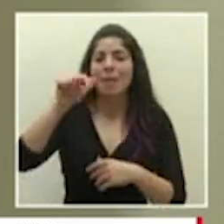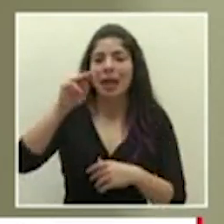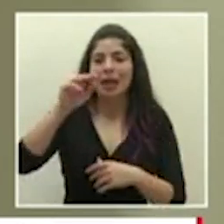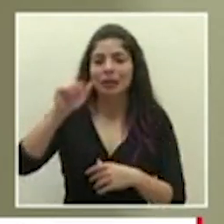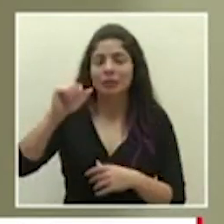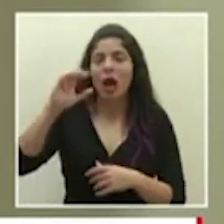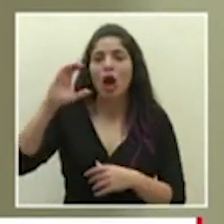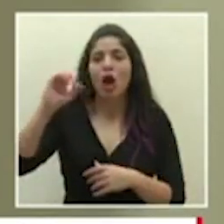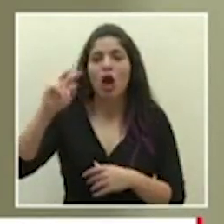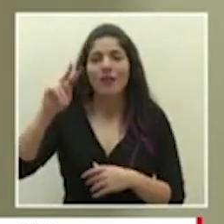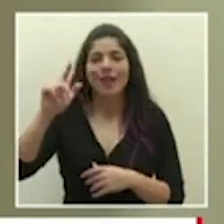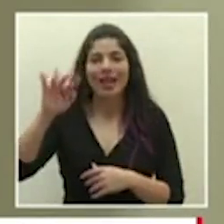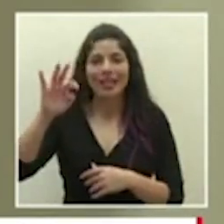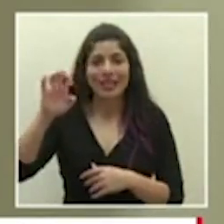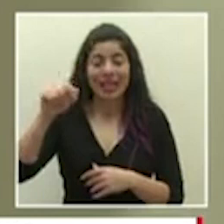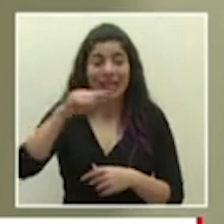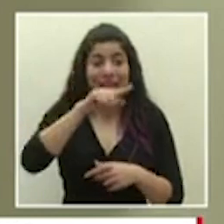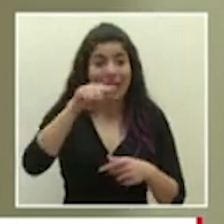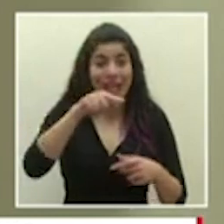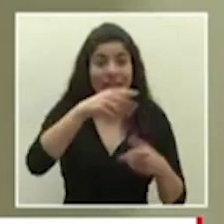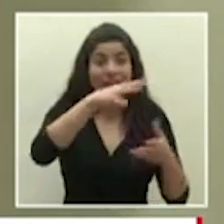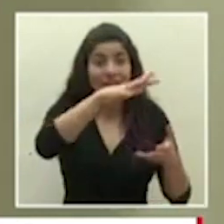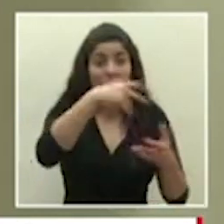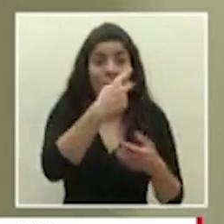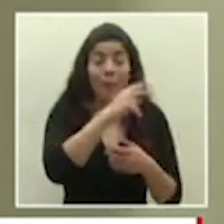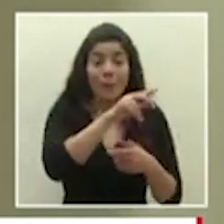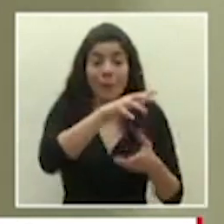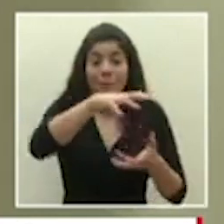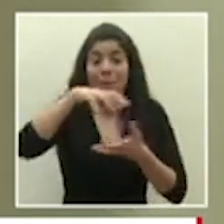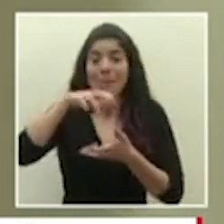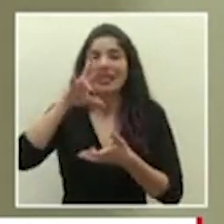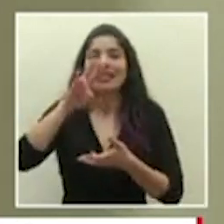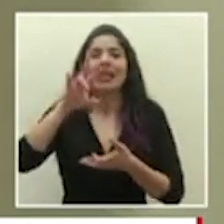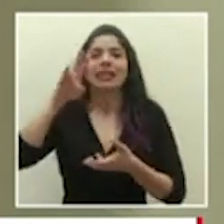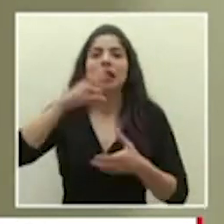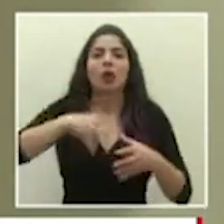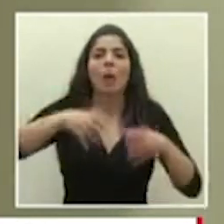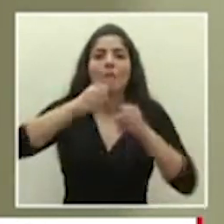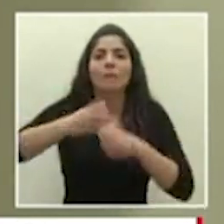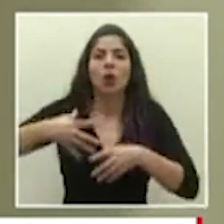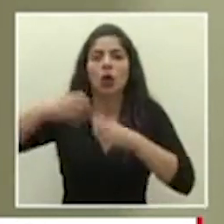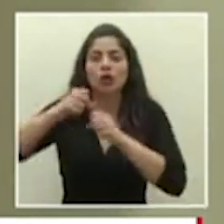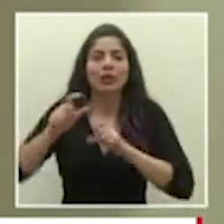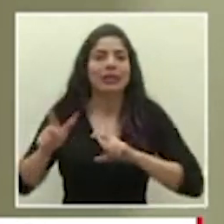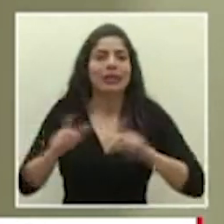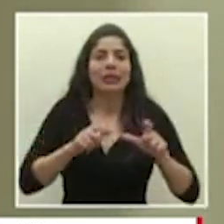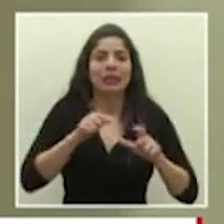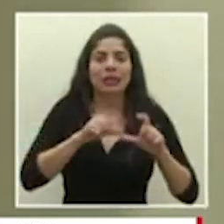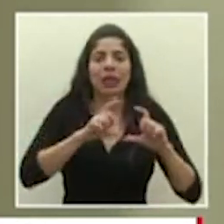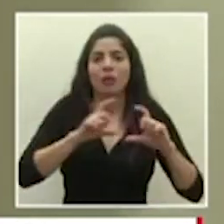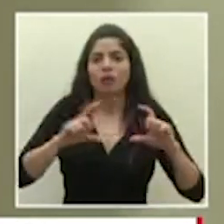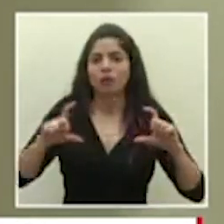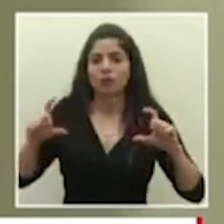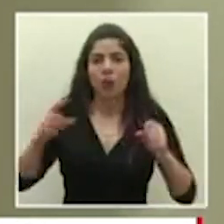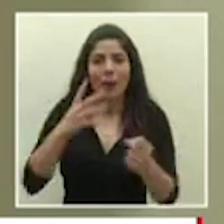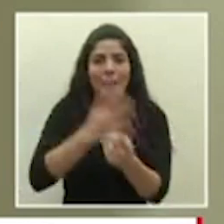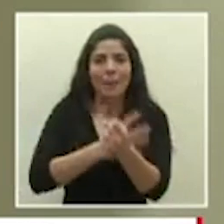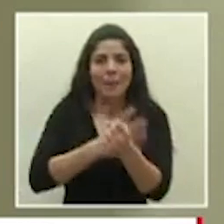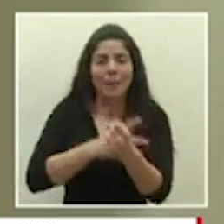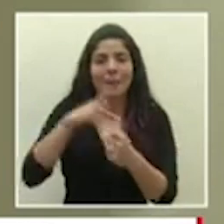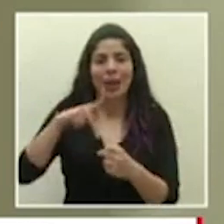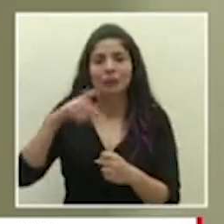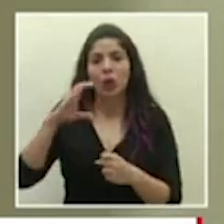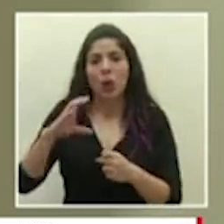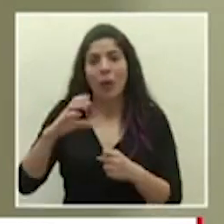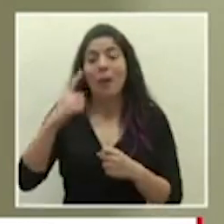recolectado 77 bolsas de plasma convalesciente que están disponibles para utilización en pacientes